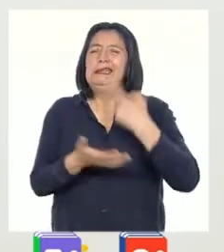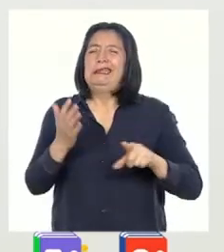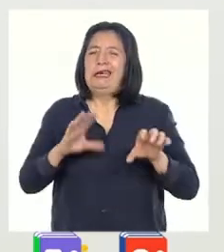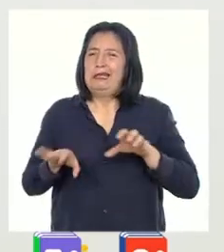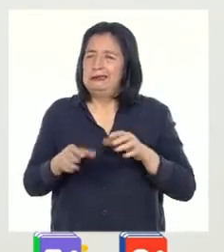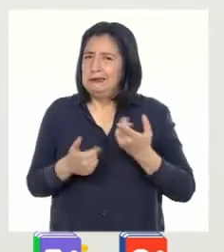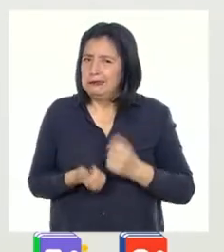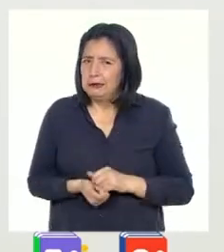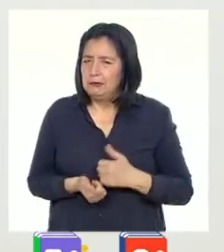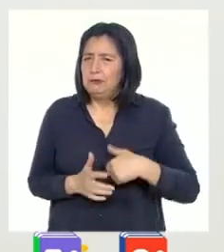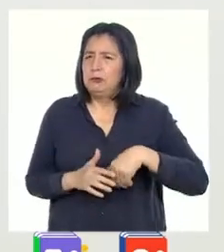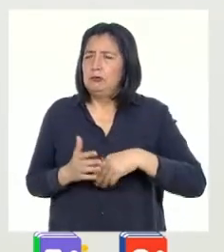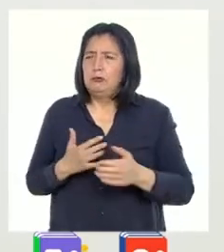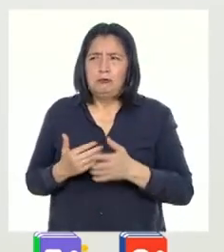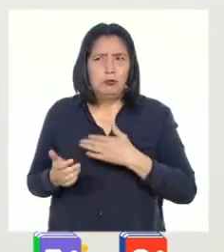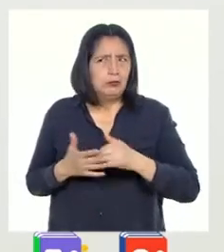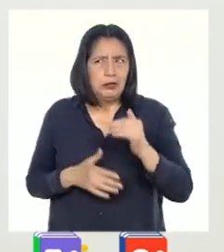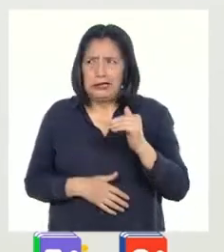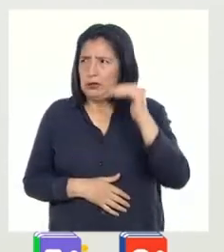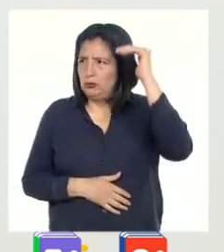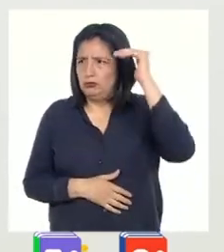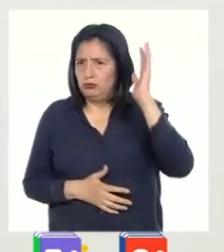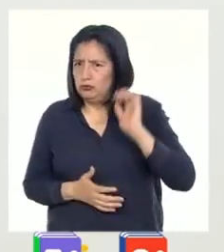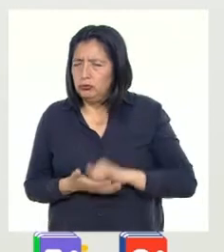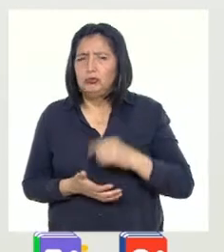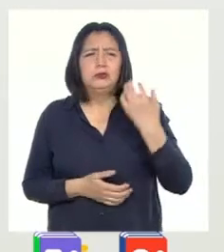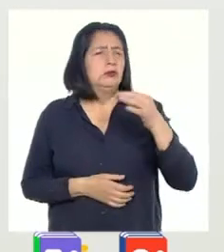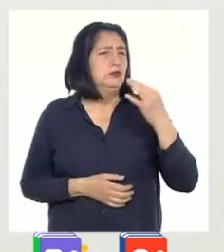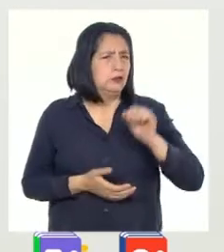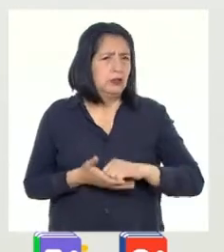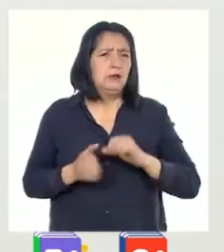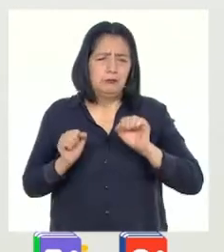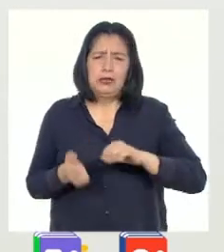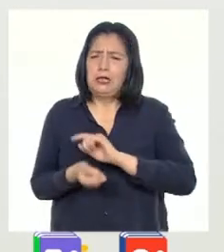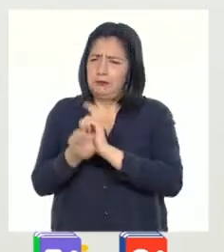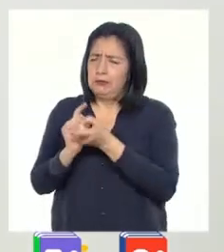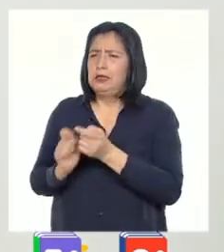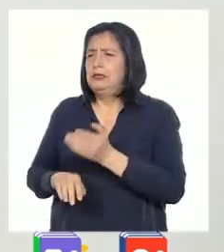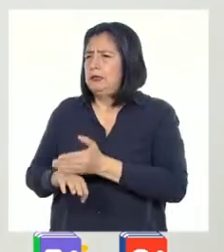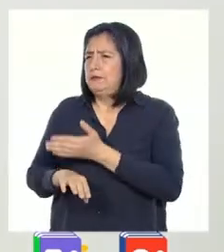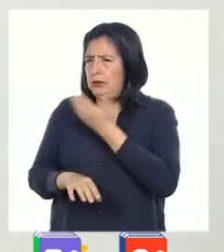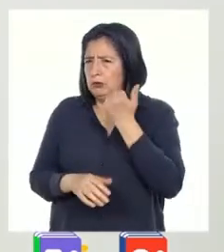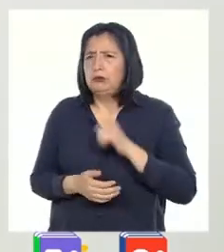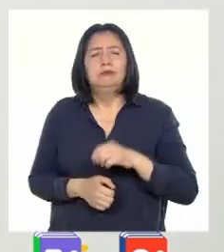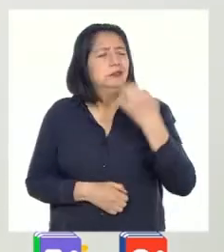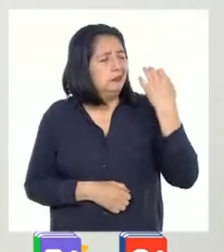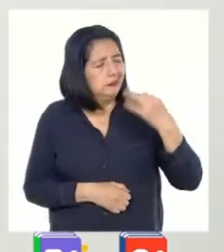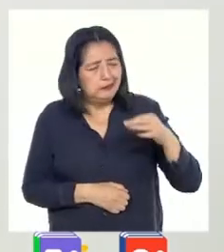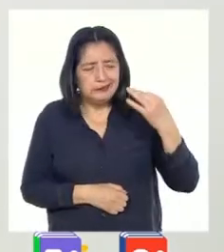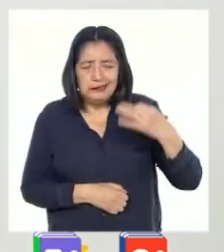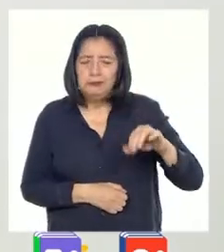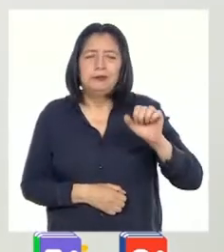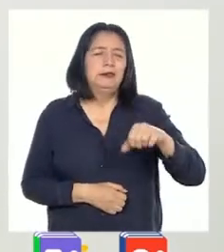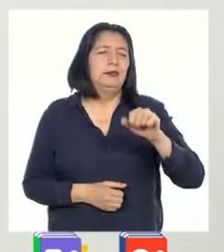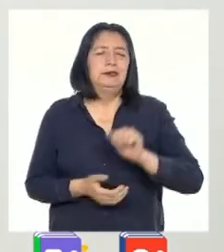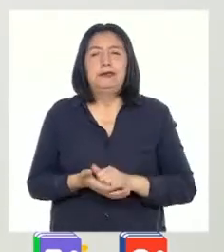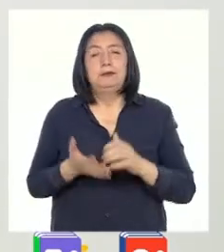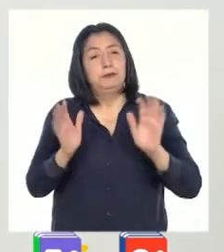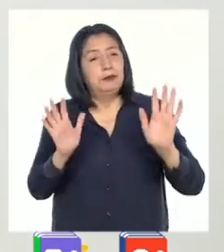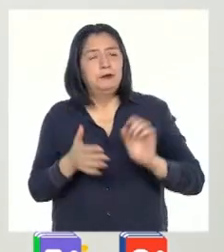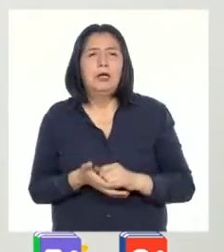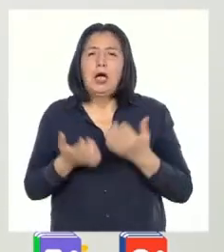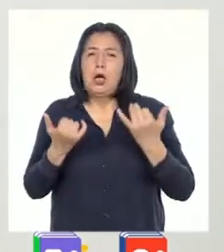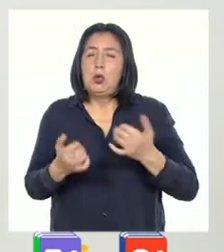acciones por más adultos que seamos. Siempre estamos a tiempo de cambiar y mejorar. Siempre, Patricia. Bueno,